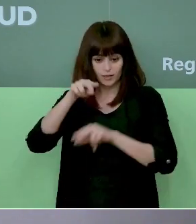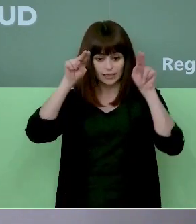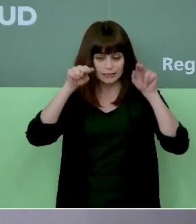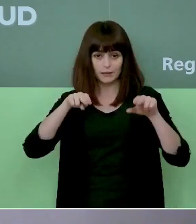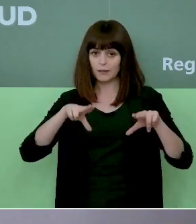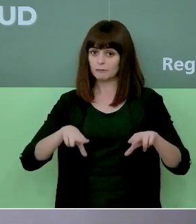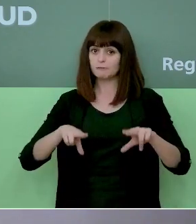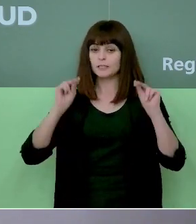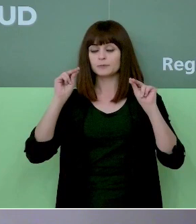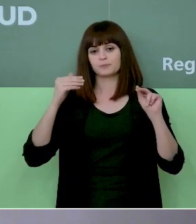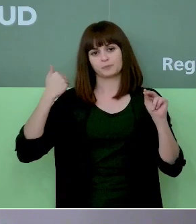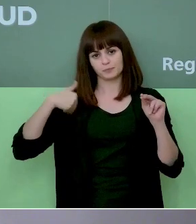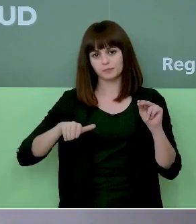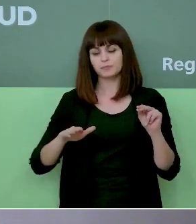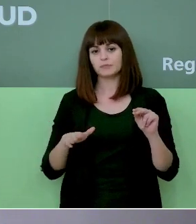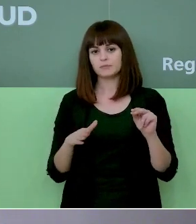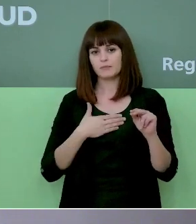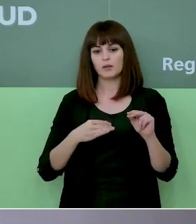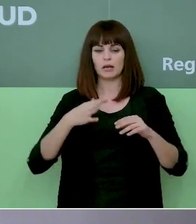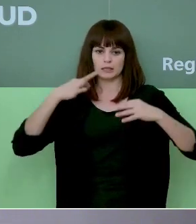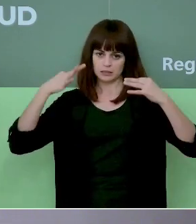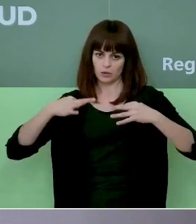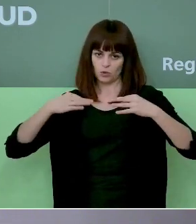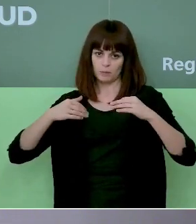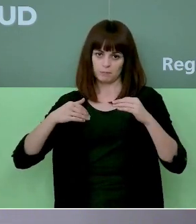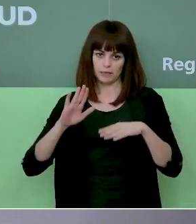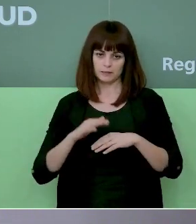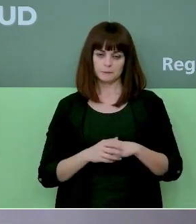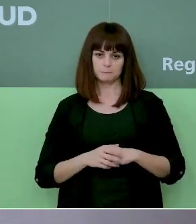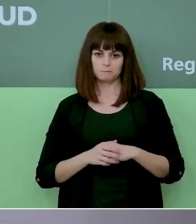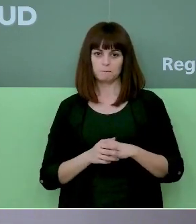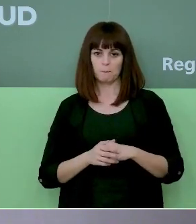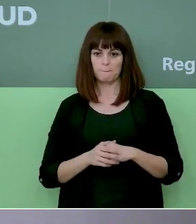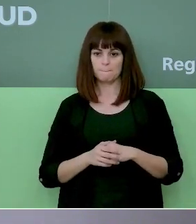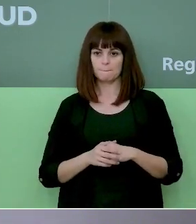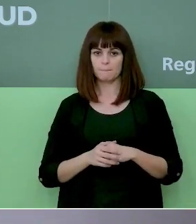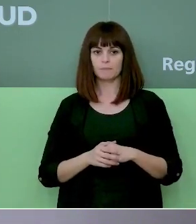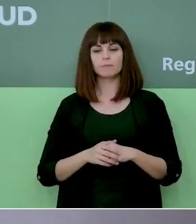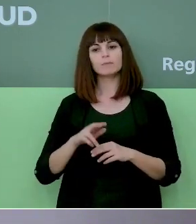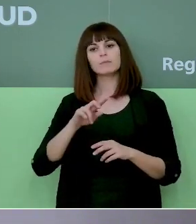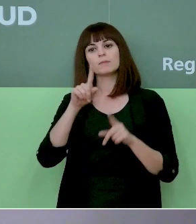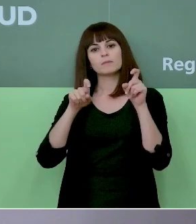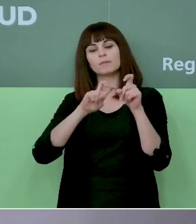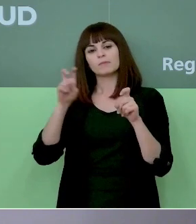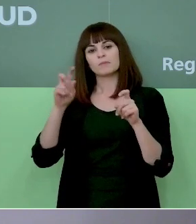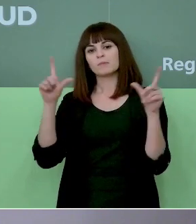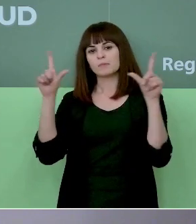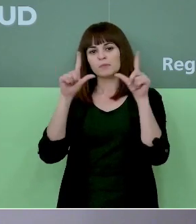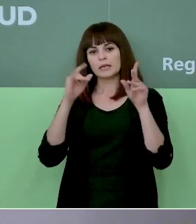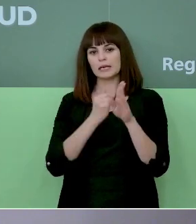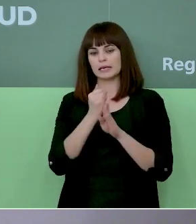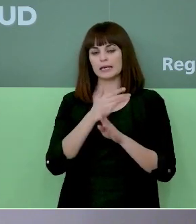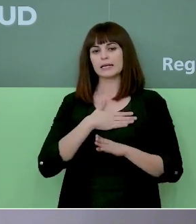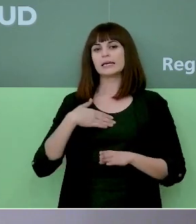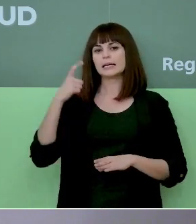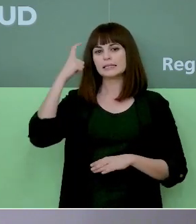se blinden mucho de forma mucho más segura de lo que hemos podido tener hasta ahora por otra parte de Tele Yecla quiere saber